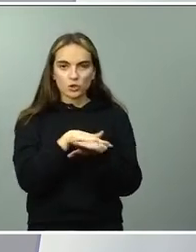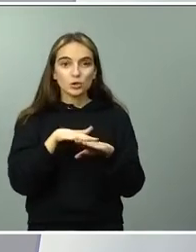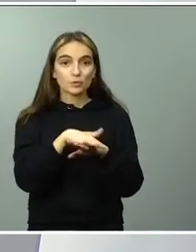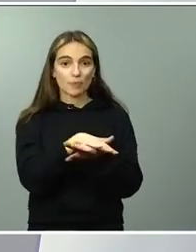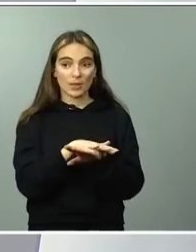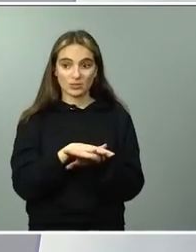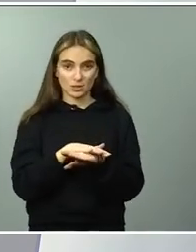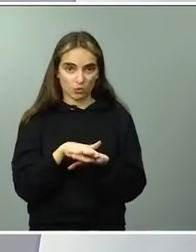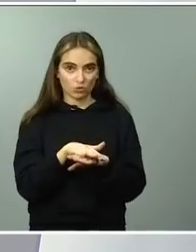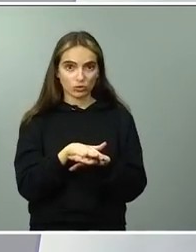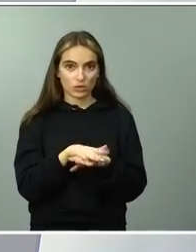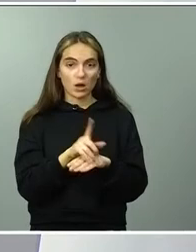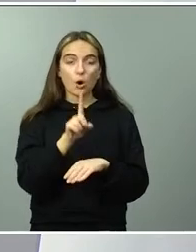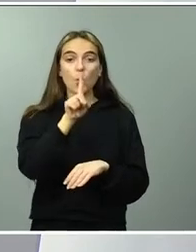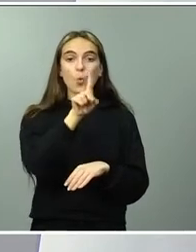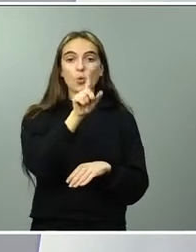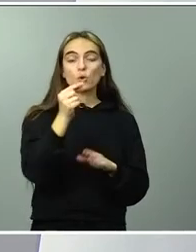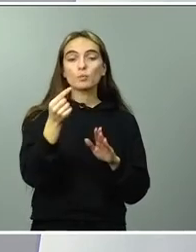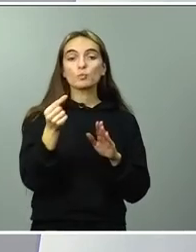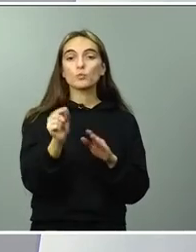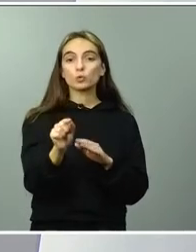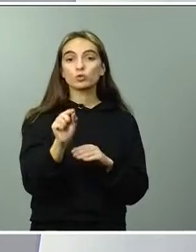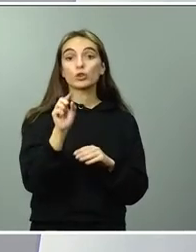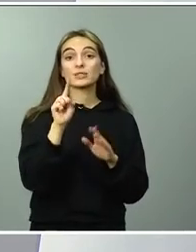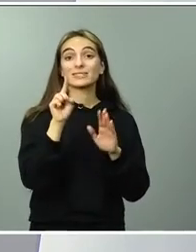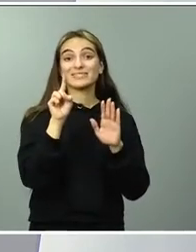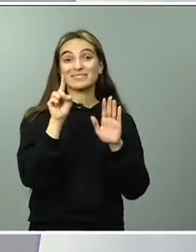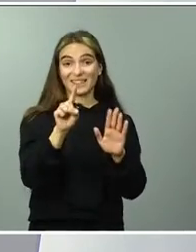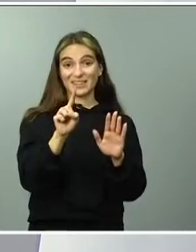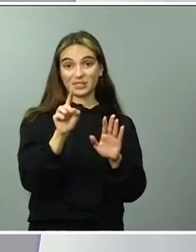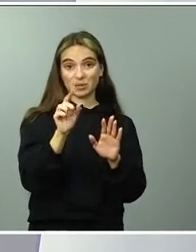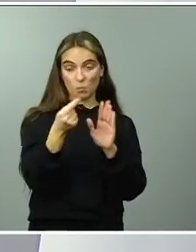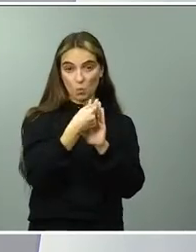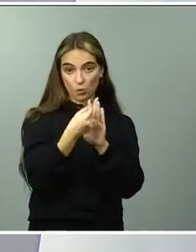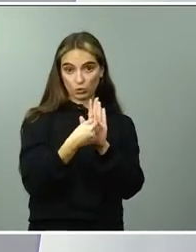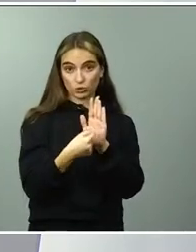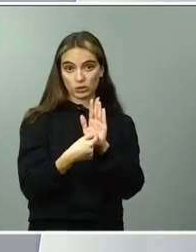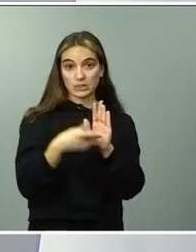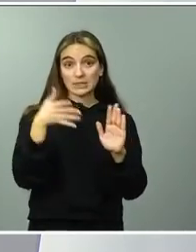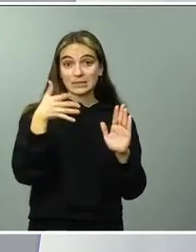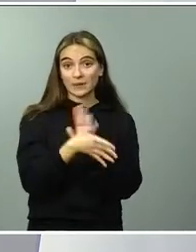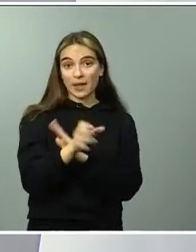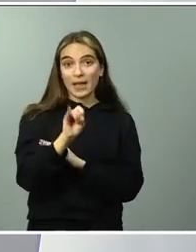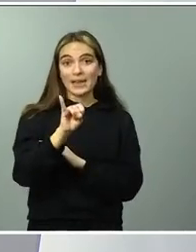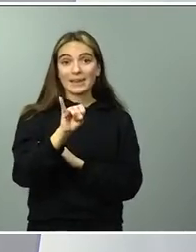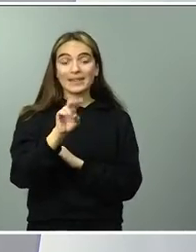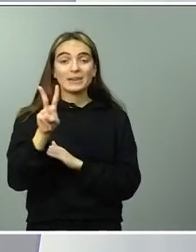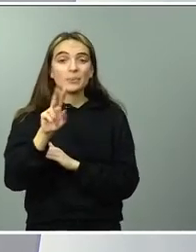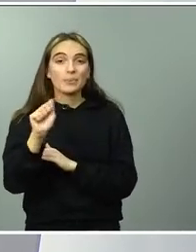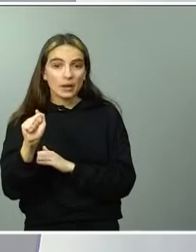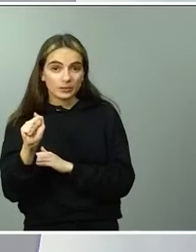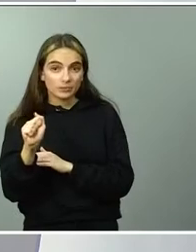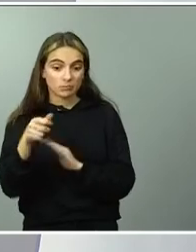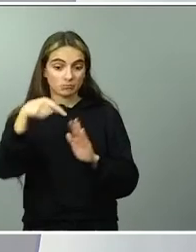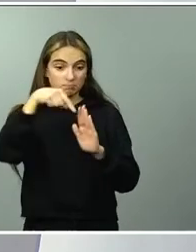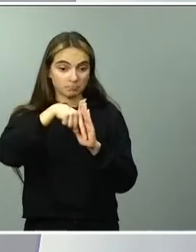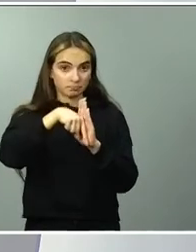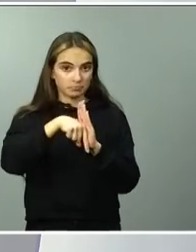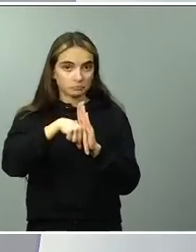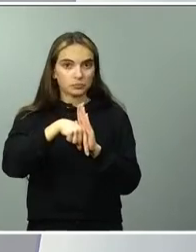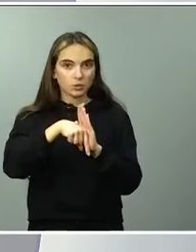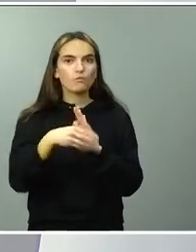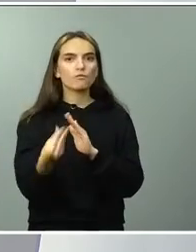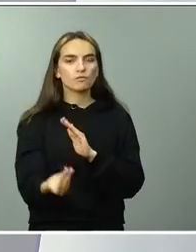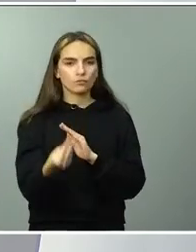1,6 puntos. Quiero decir que el IVA y su bajada han funcionado. Eso significa que en este momento